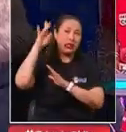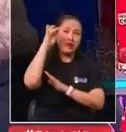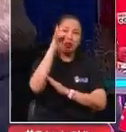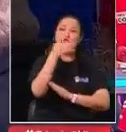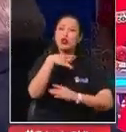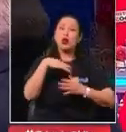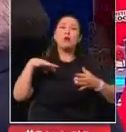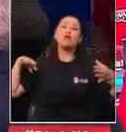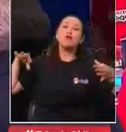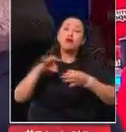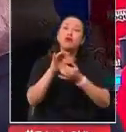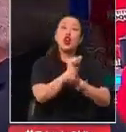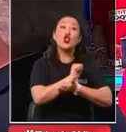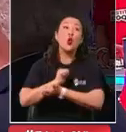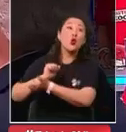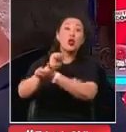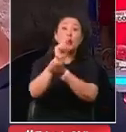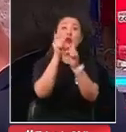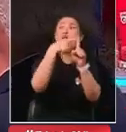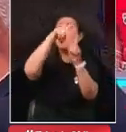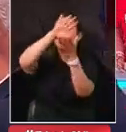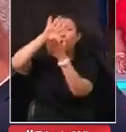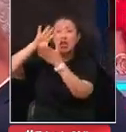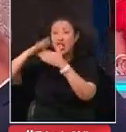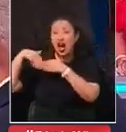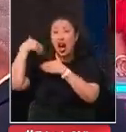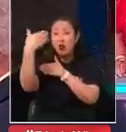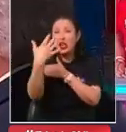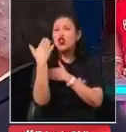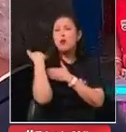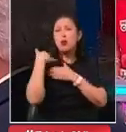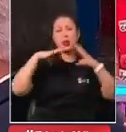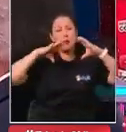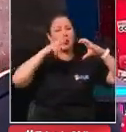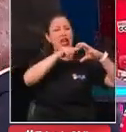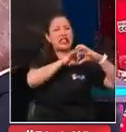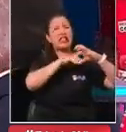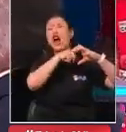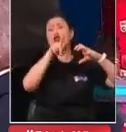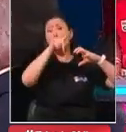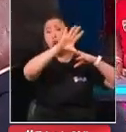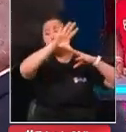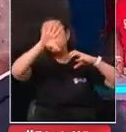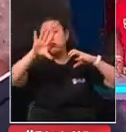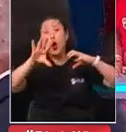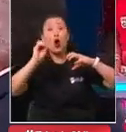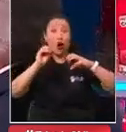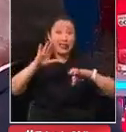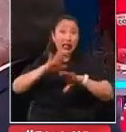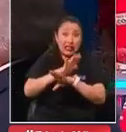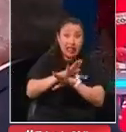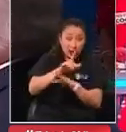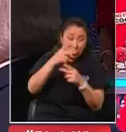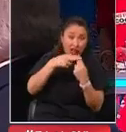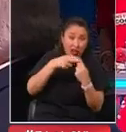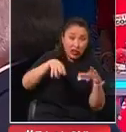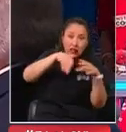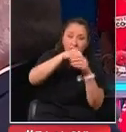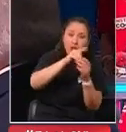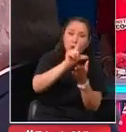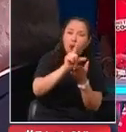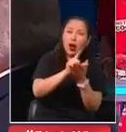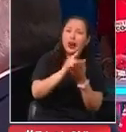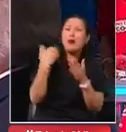personas que están afuera del país, aunque estés al otro lado del mundo, aunque estés ahí directamente en el teatro. Creo que todos estamos conectados por